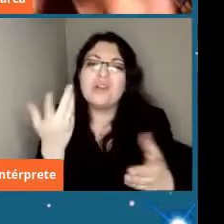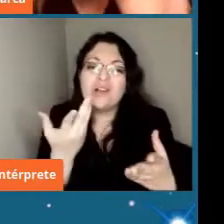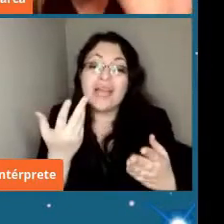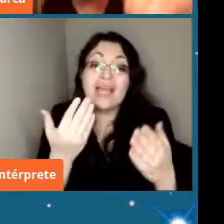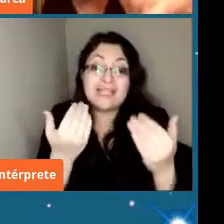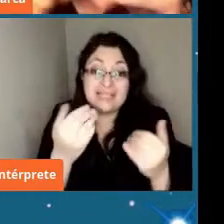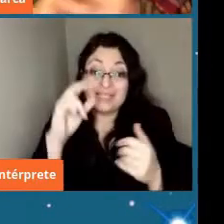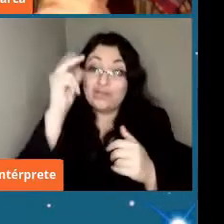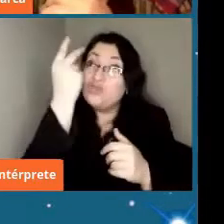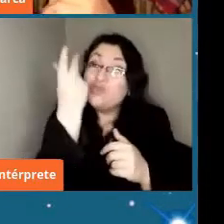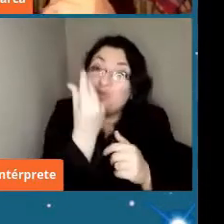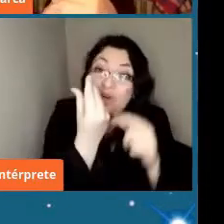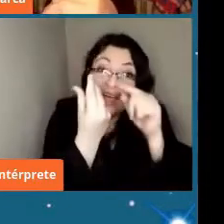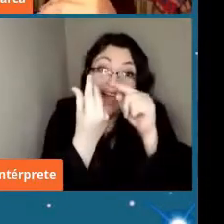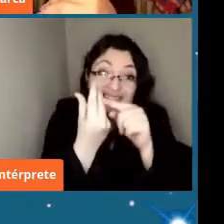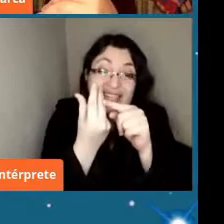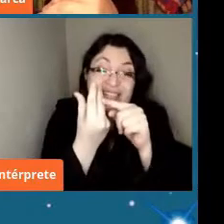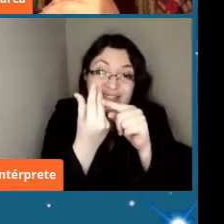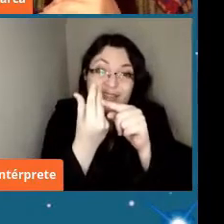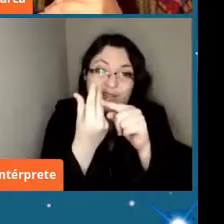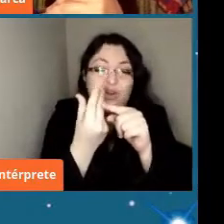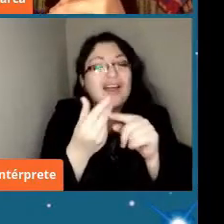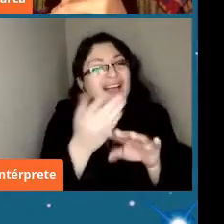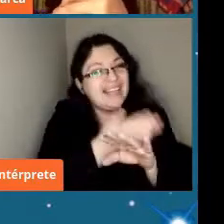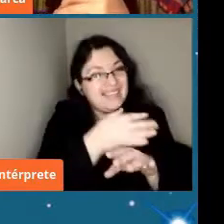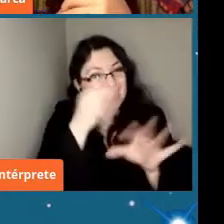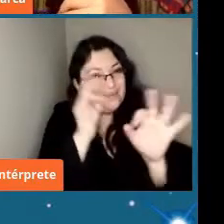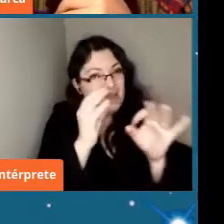asteroides en esta clasificación que les dije